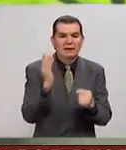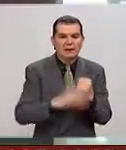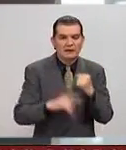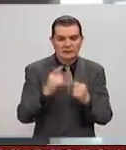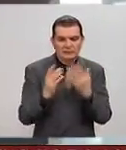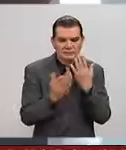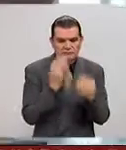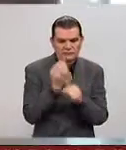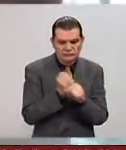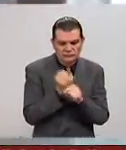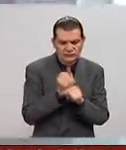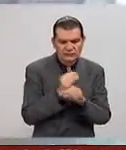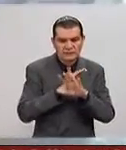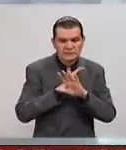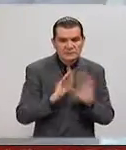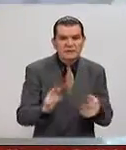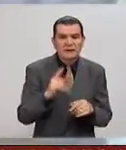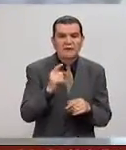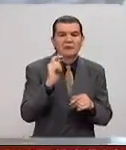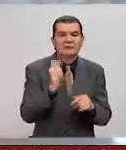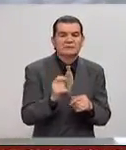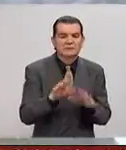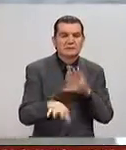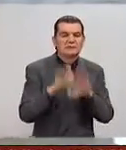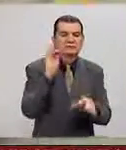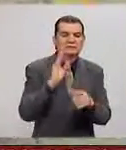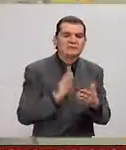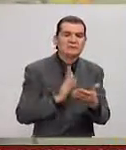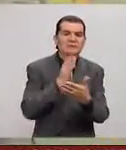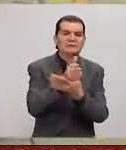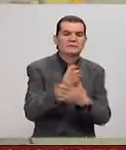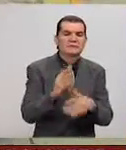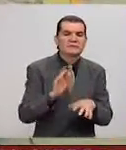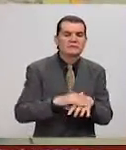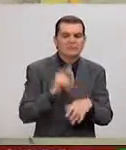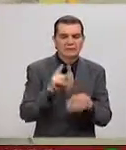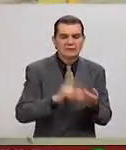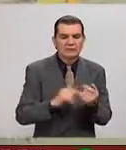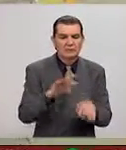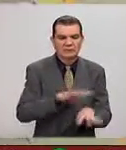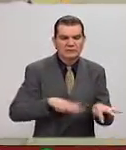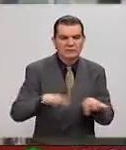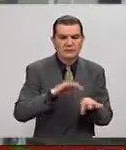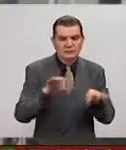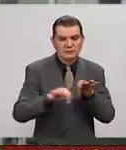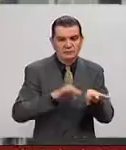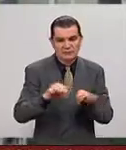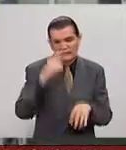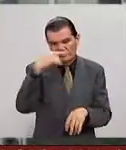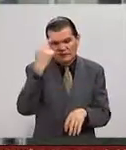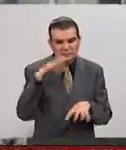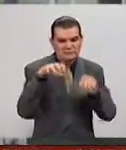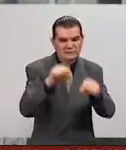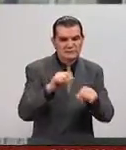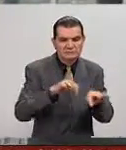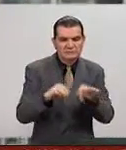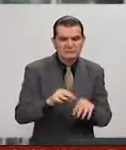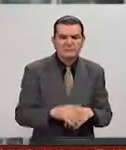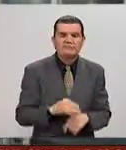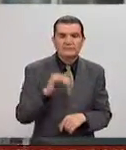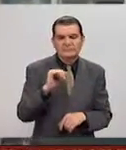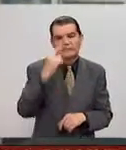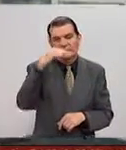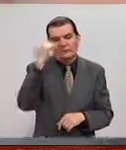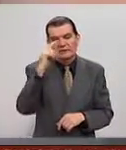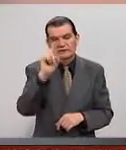ingeniería, ¿qué se va a encontrar dentro del... Pues sí, el ámbito laboral, ¿va a ser fácil encontrar trabajo? Sí, va a